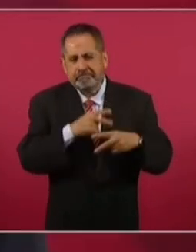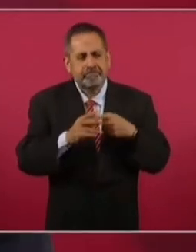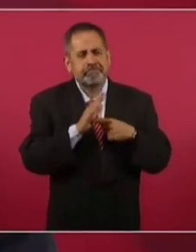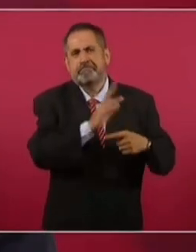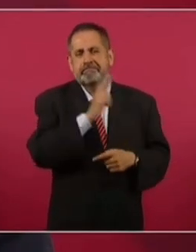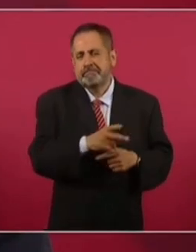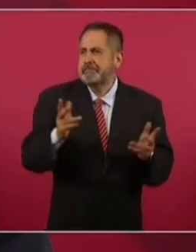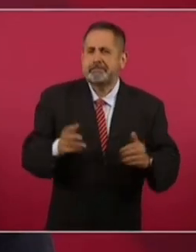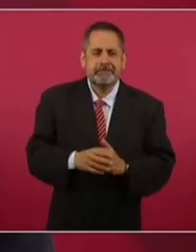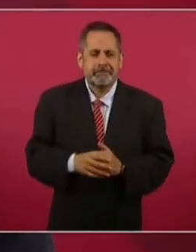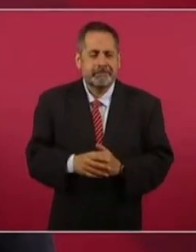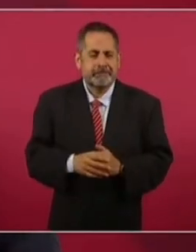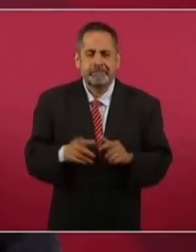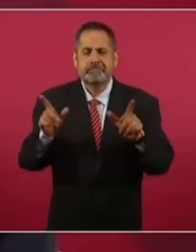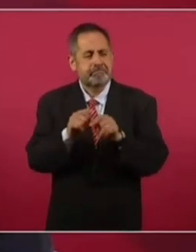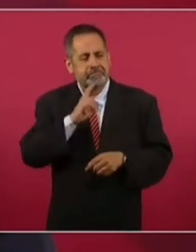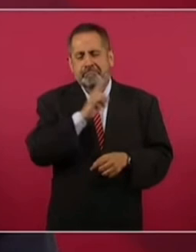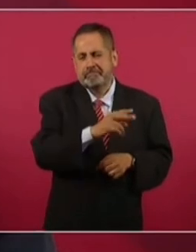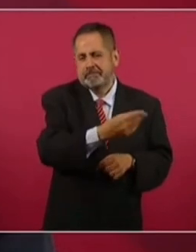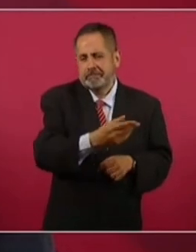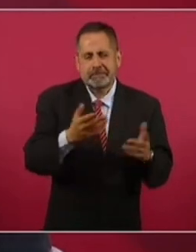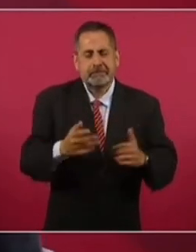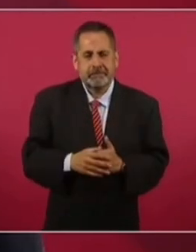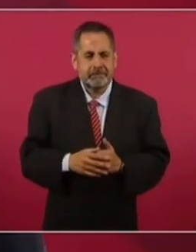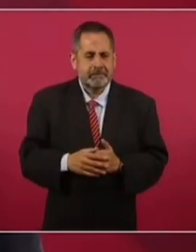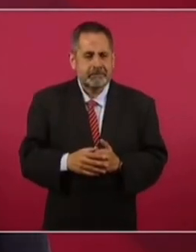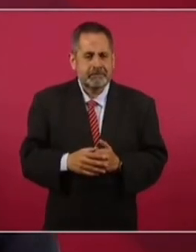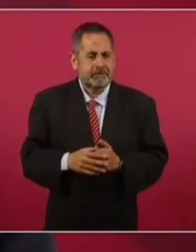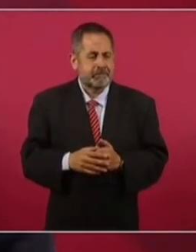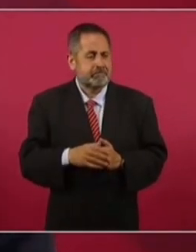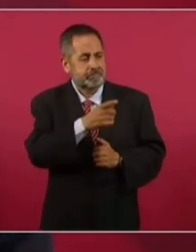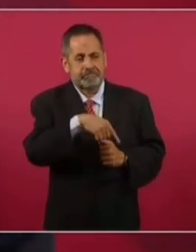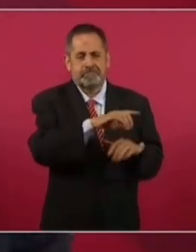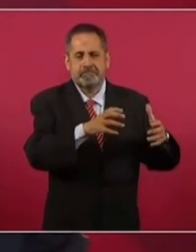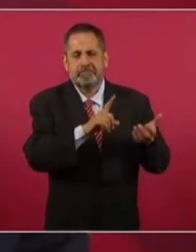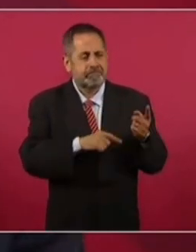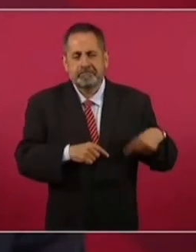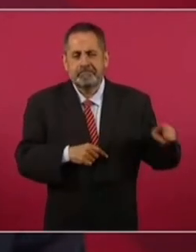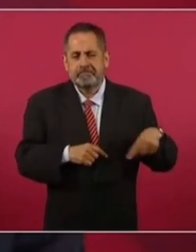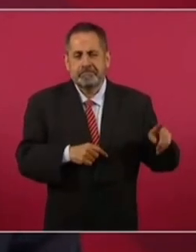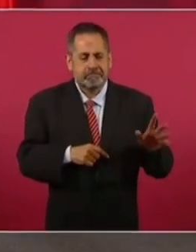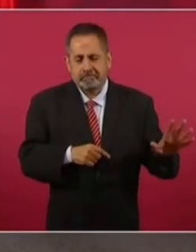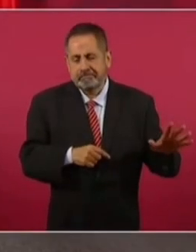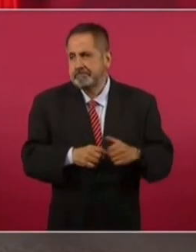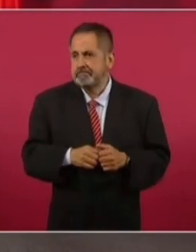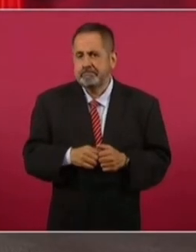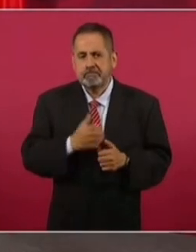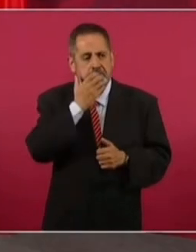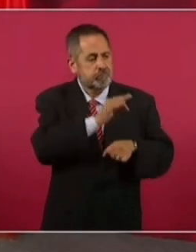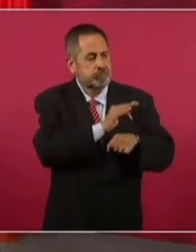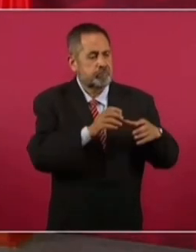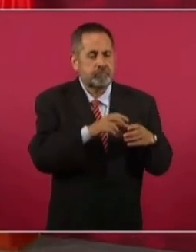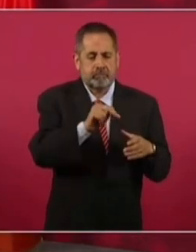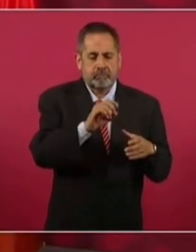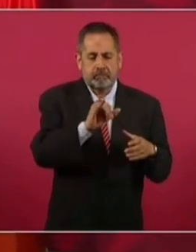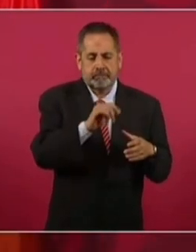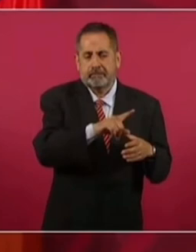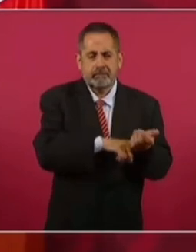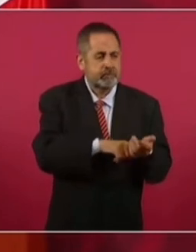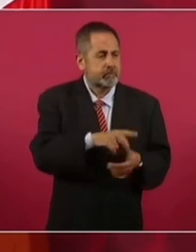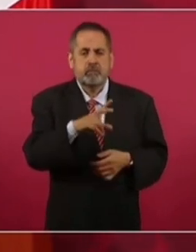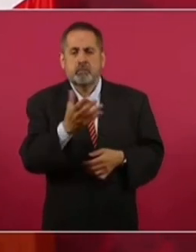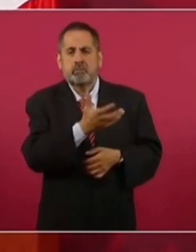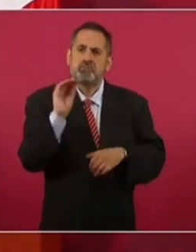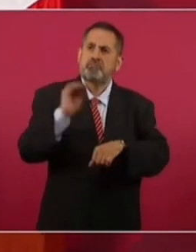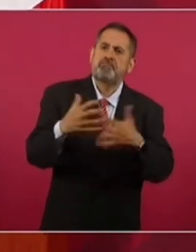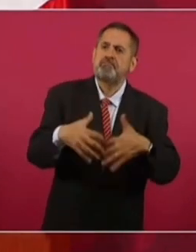rápida de que ellos, los defensores de los gobiernos neoliberales, no hicieron una